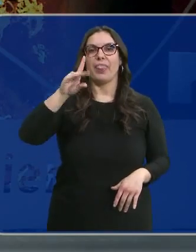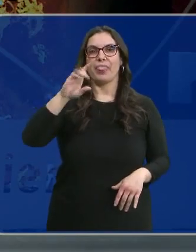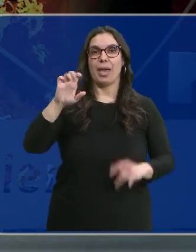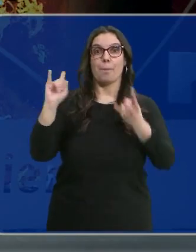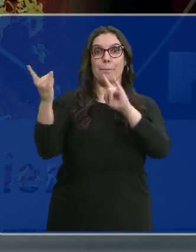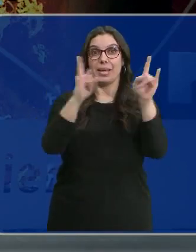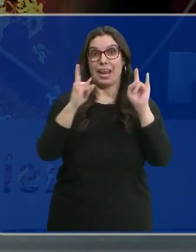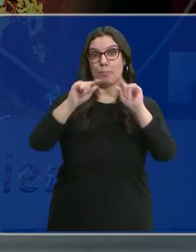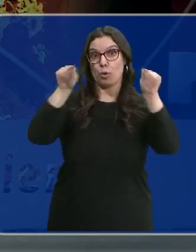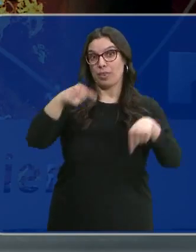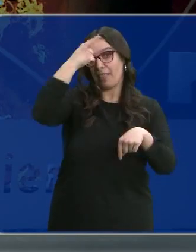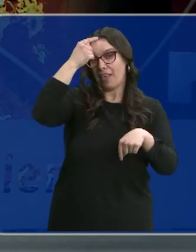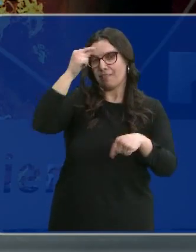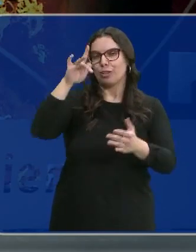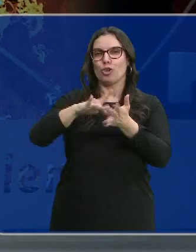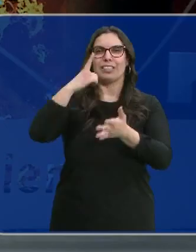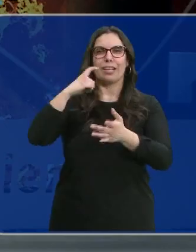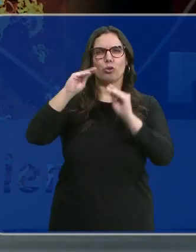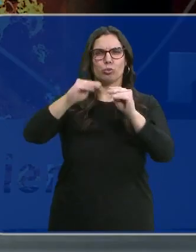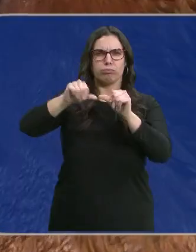una tradición centenaria, las luminarias.